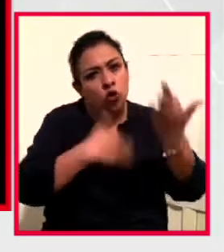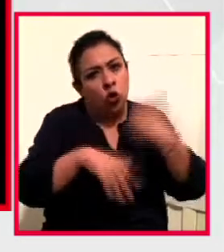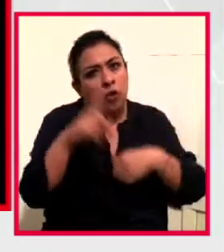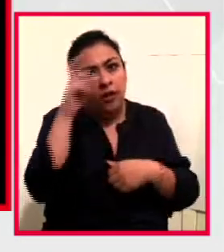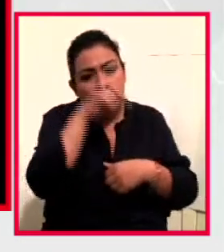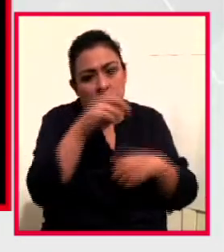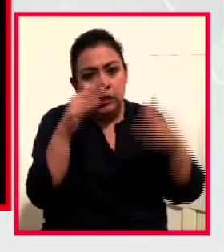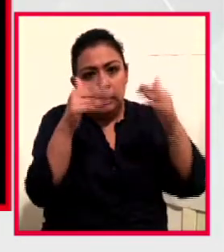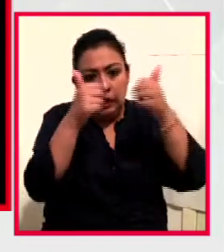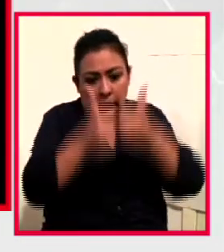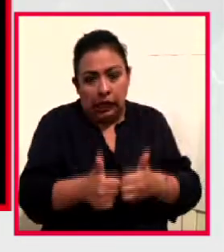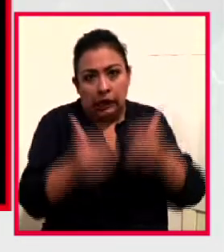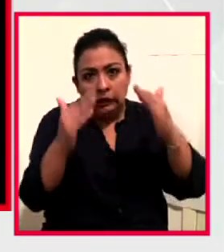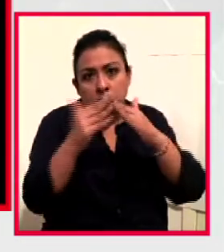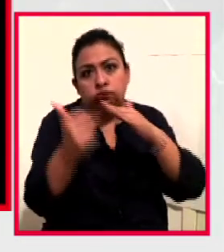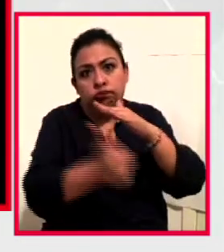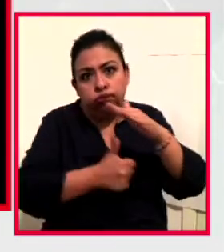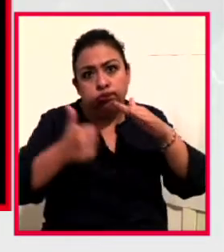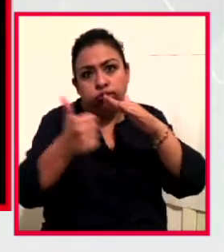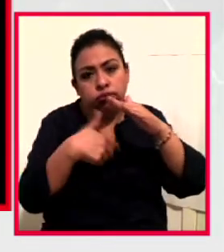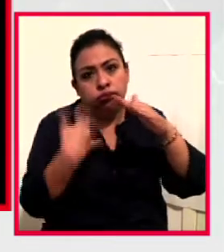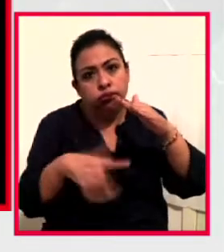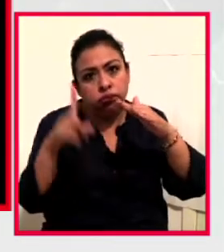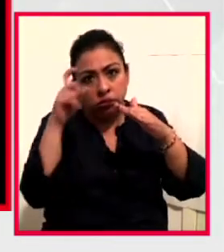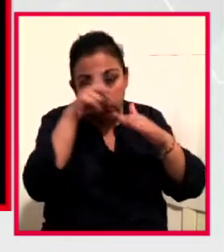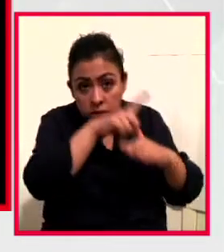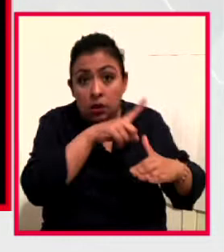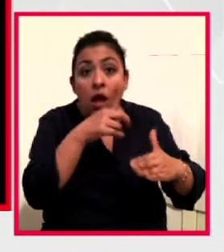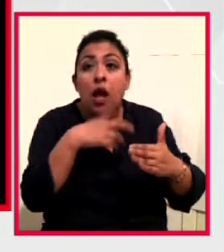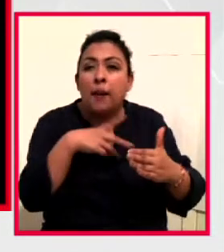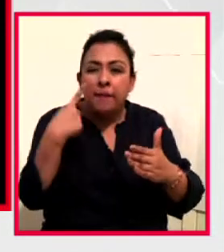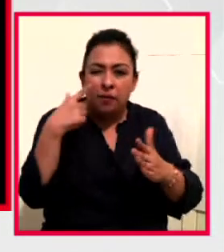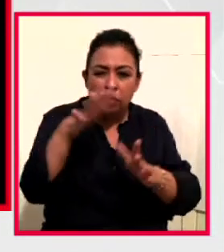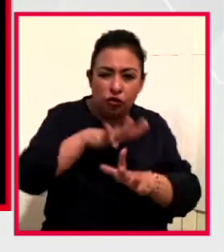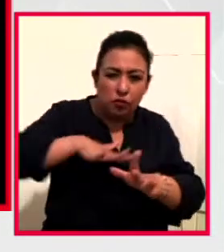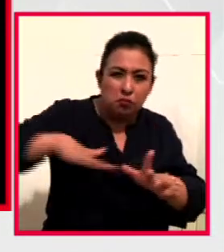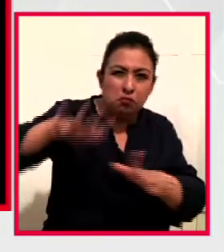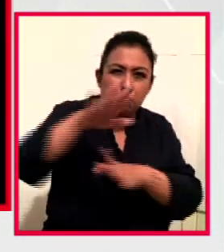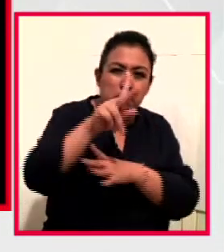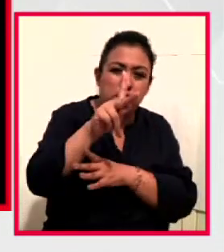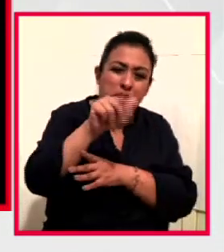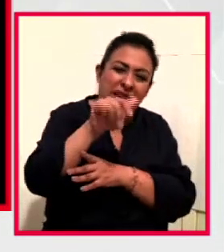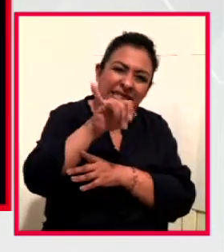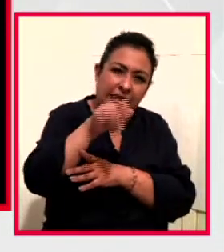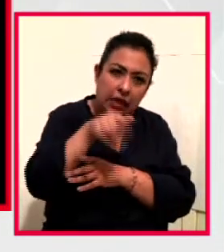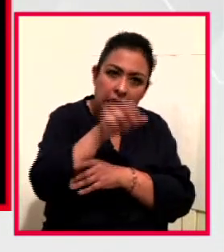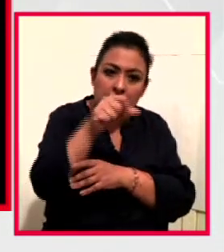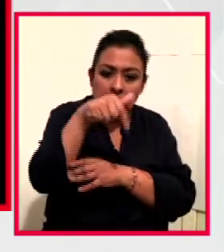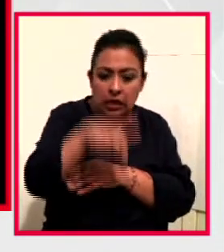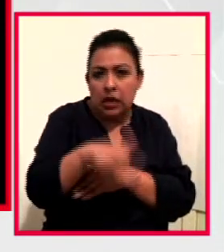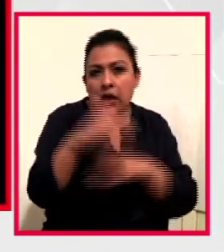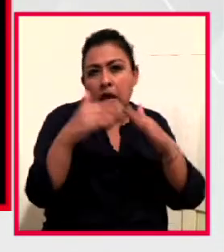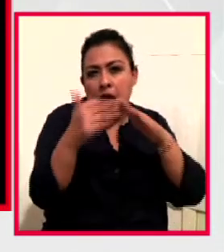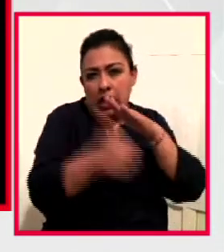nuestras casas. Estamos organizando estos paisajes desde la cuarentena y otro